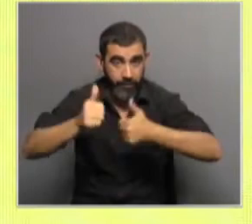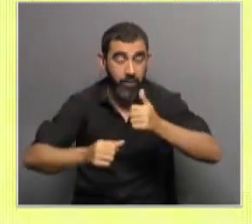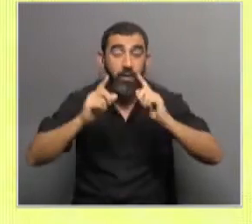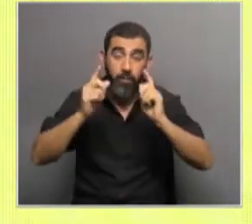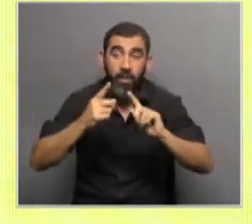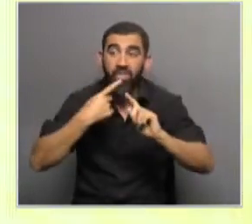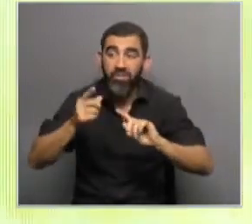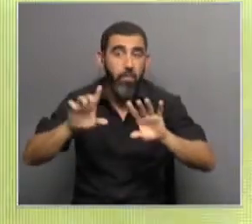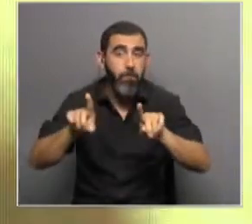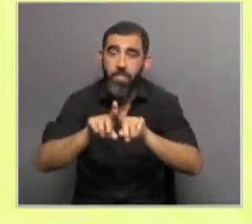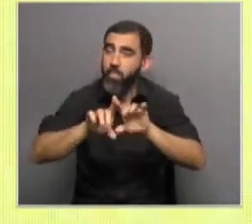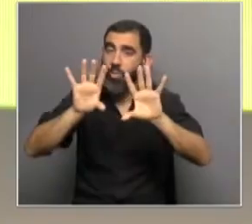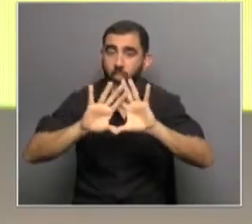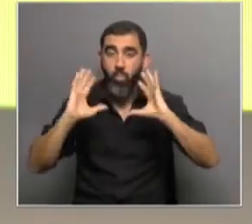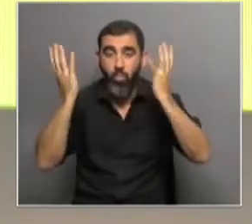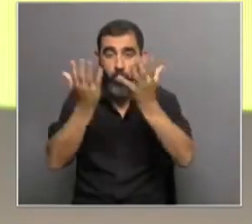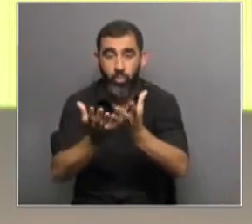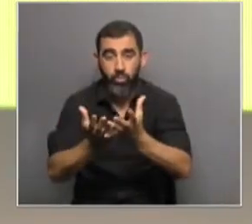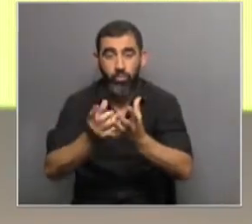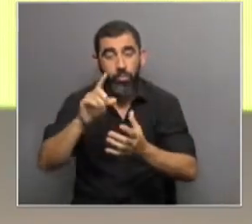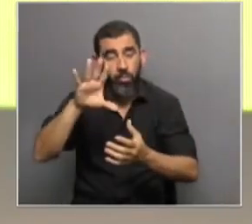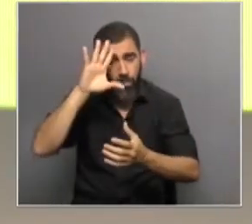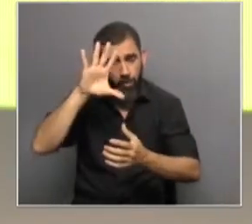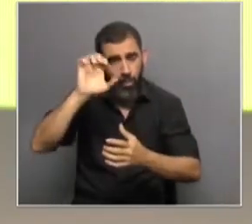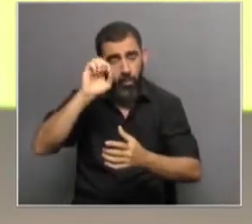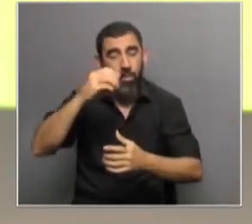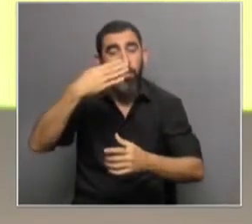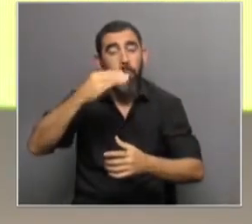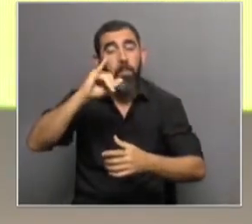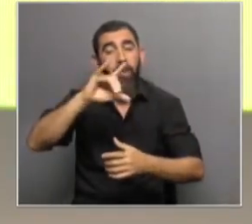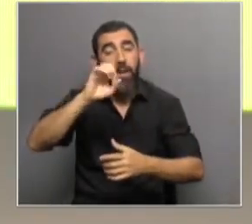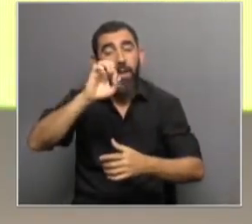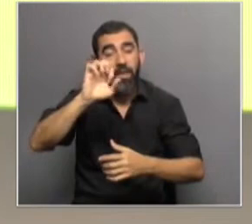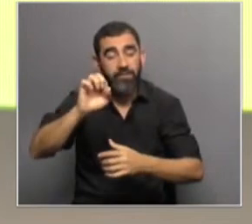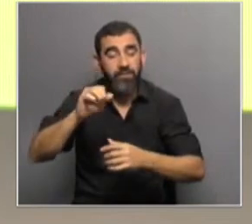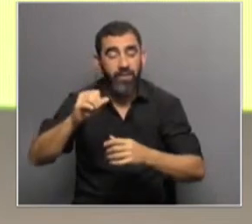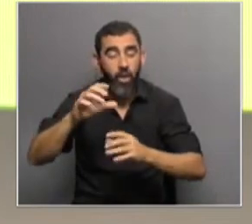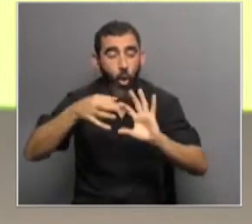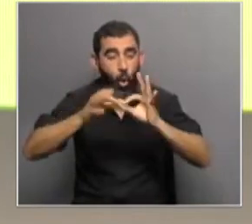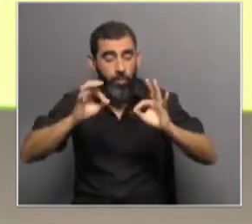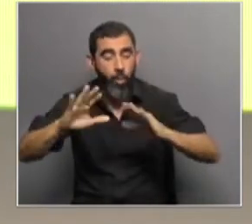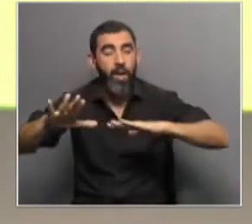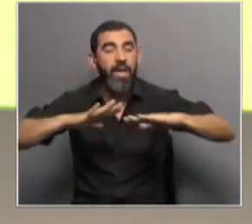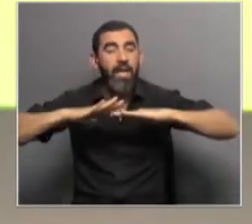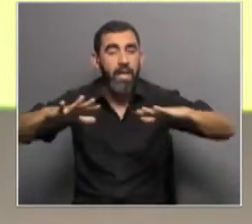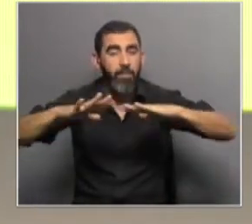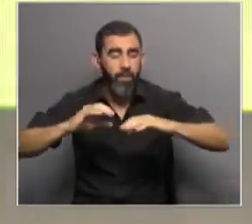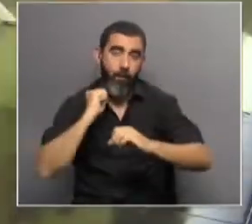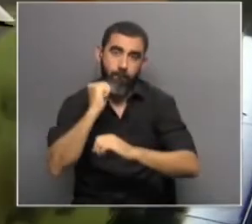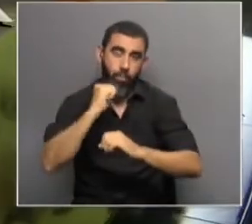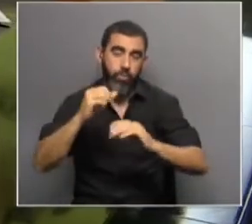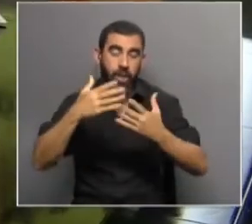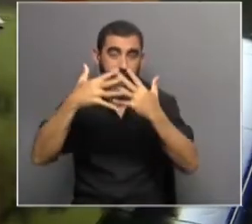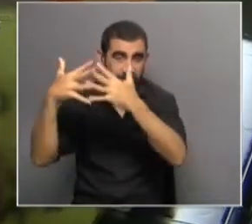tendencia mundial. Sí, yo recuerdo lo de Simone Bale, ¿se acuerdan de los Juegos Olímpicos? Esta gimnasta estrella de Estados